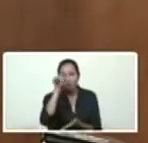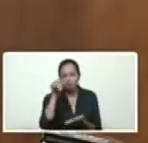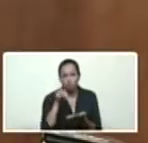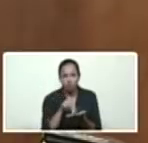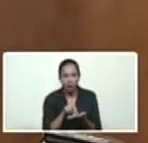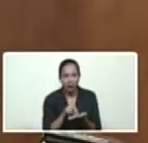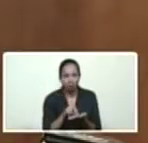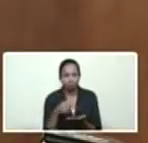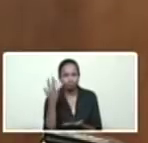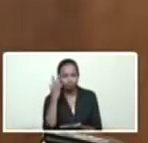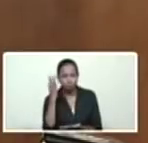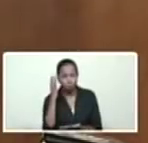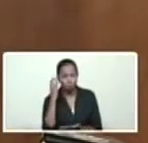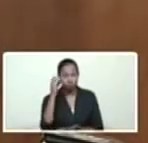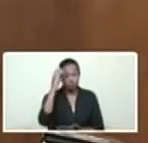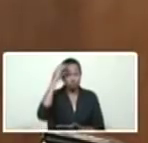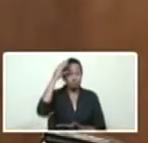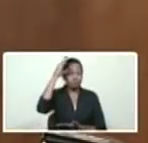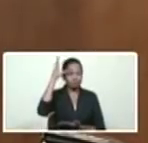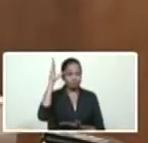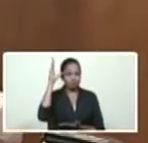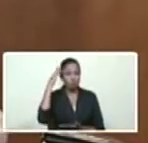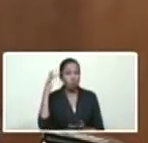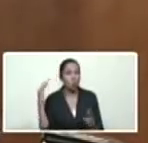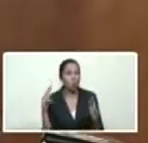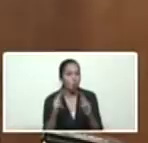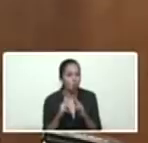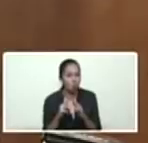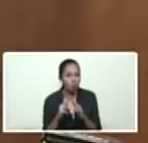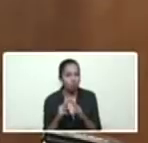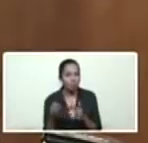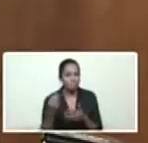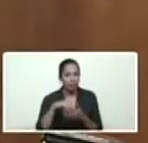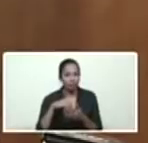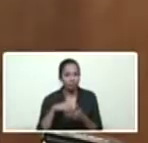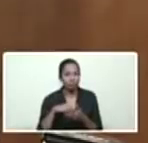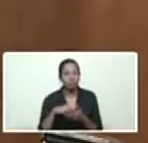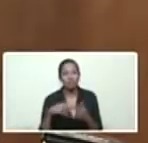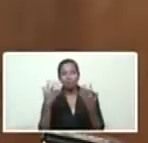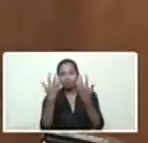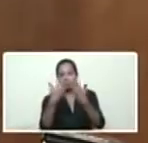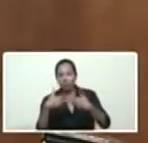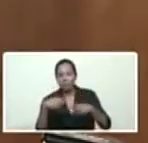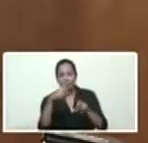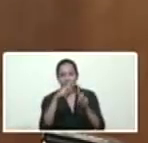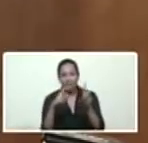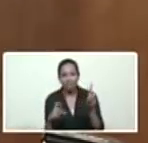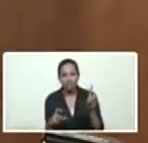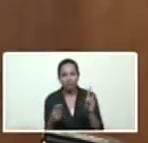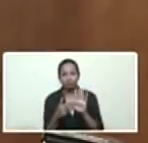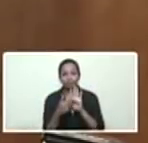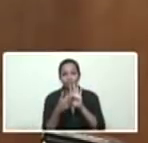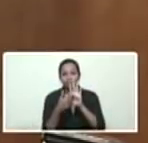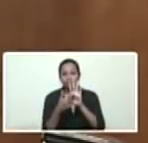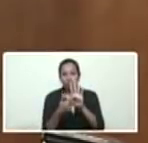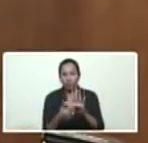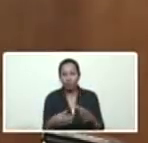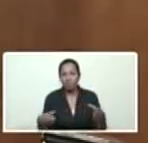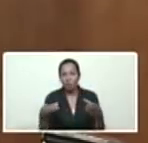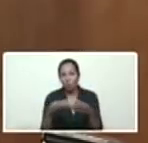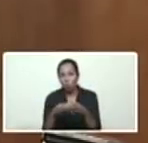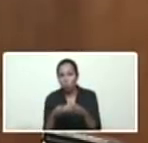hombre conocedor y conocido de la industria eléctrica quien está al frente del equipo